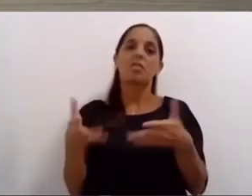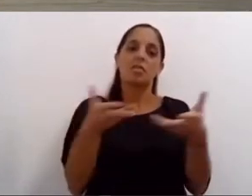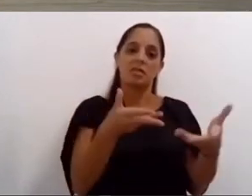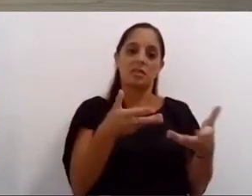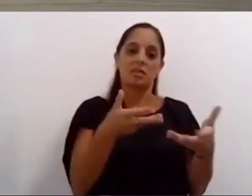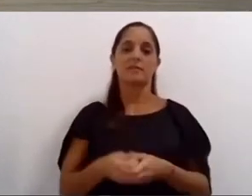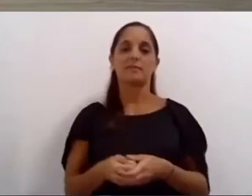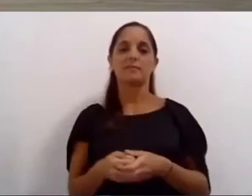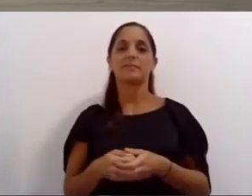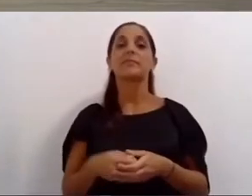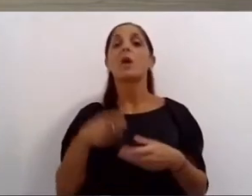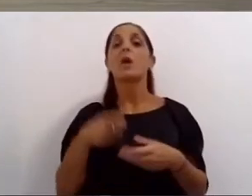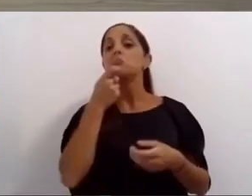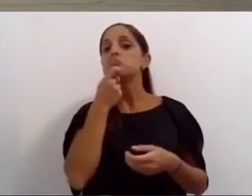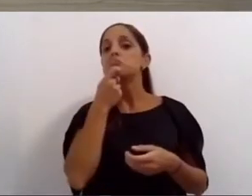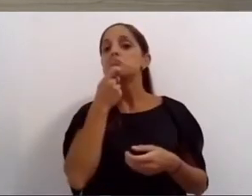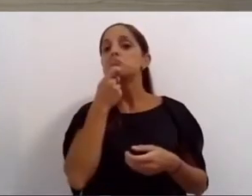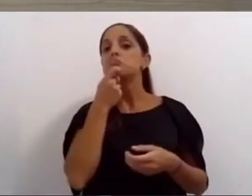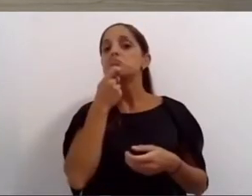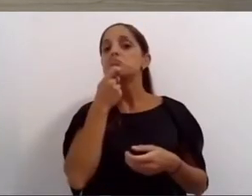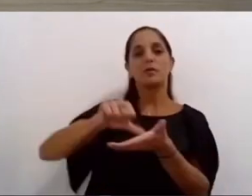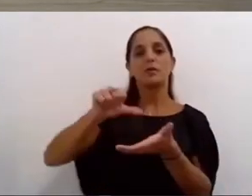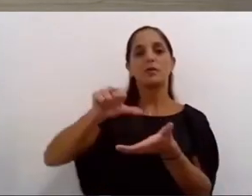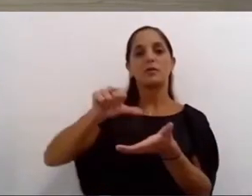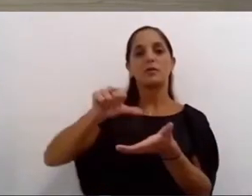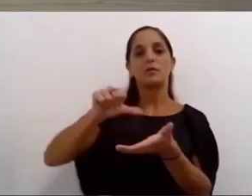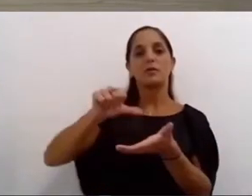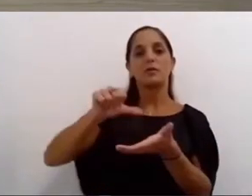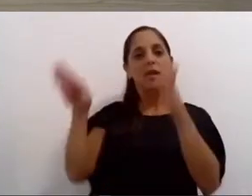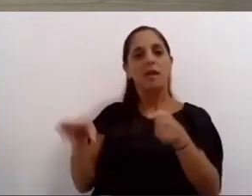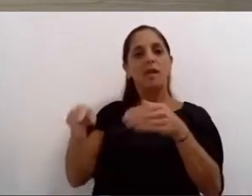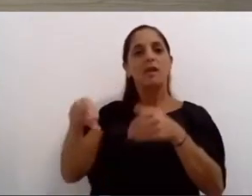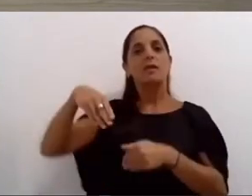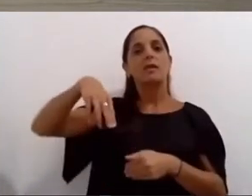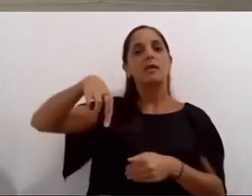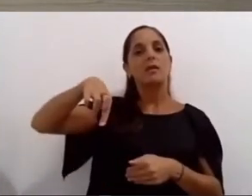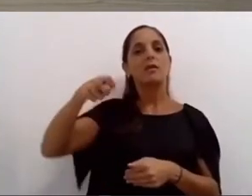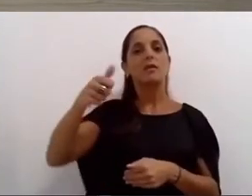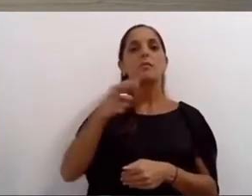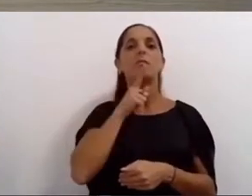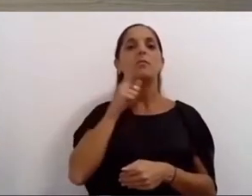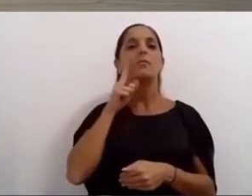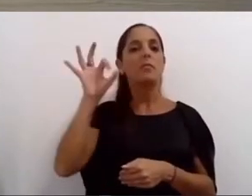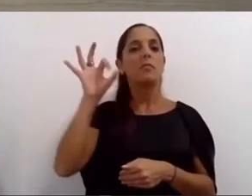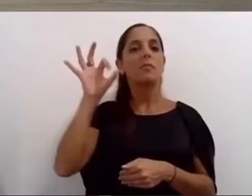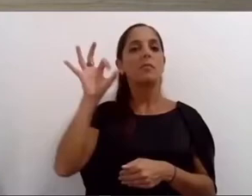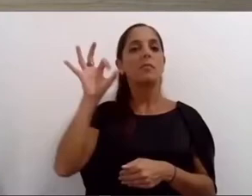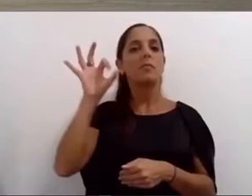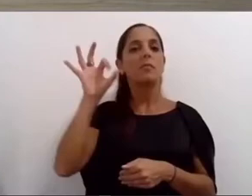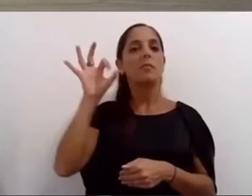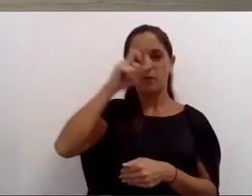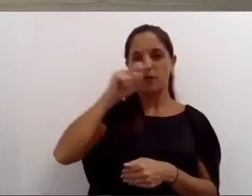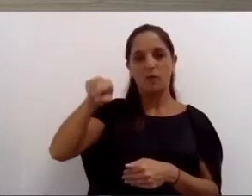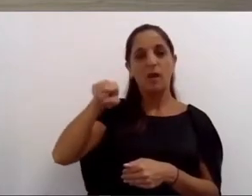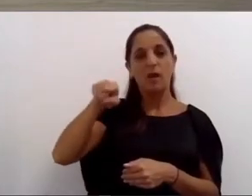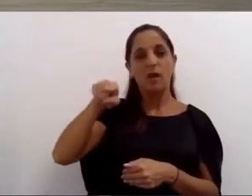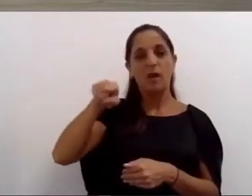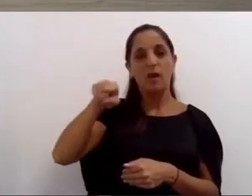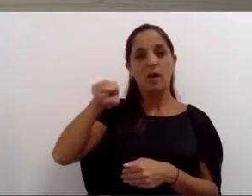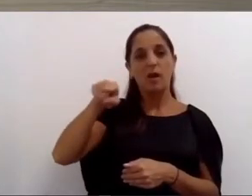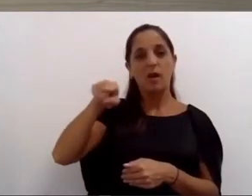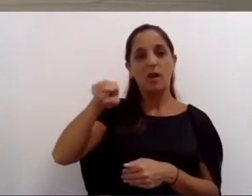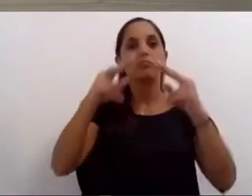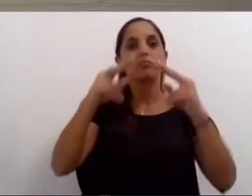el mercado del patio renovando ofertas y reabriendo la totalidad de sus locales ahora vamos a contar con nuevas